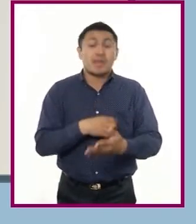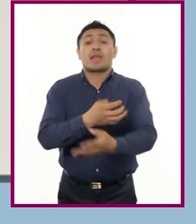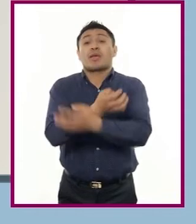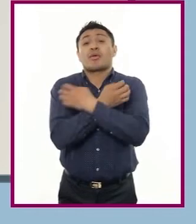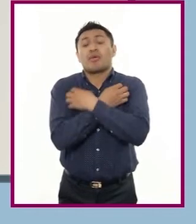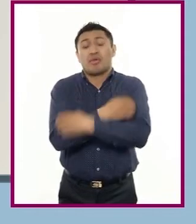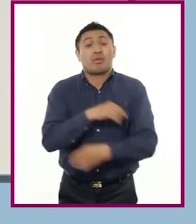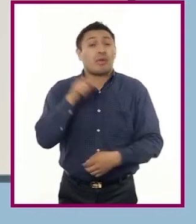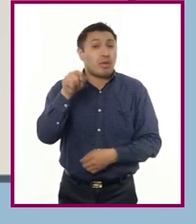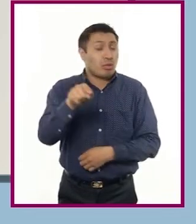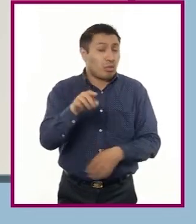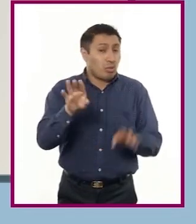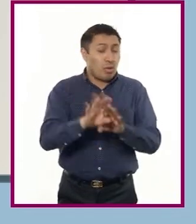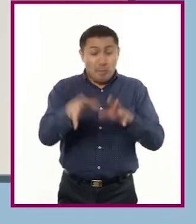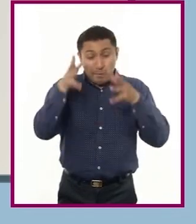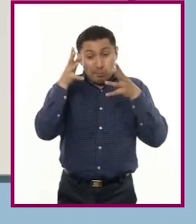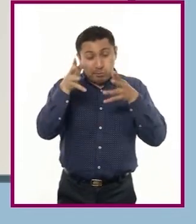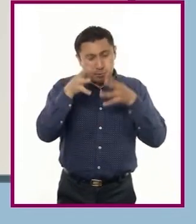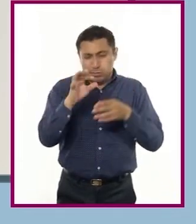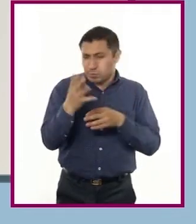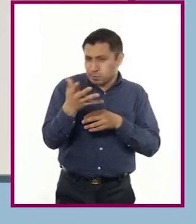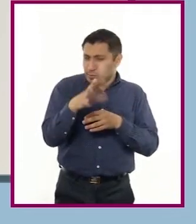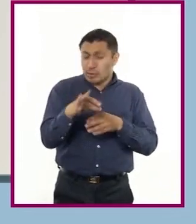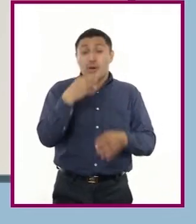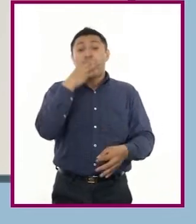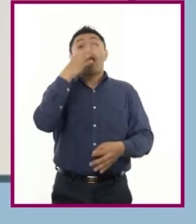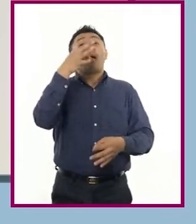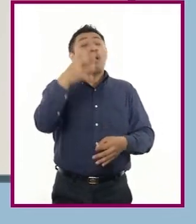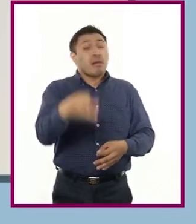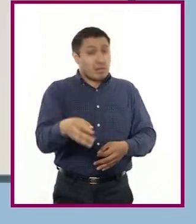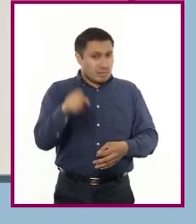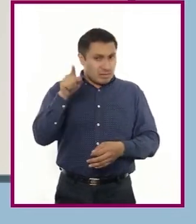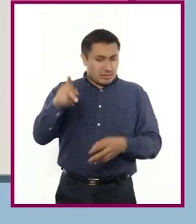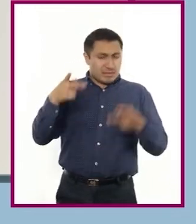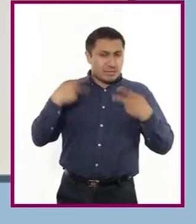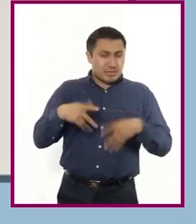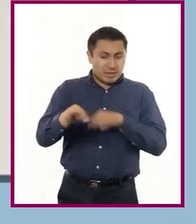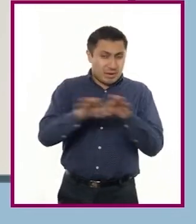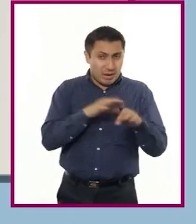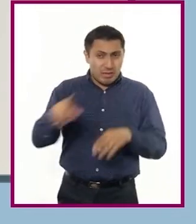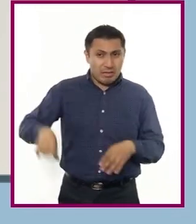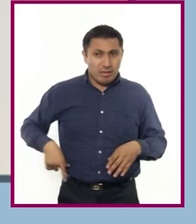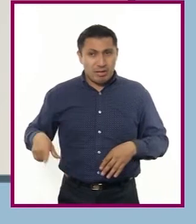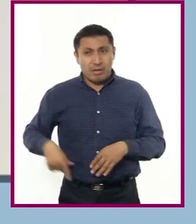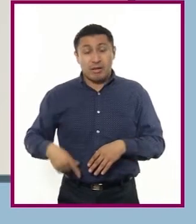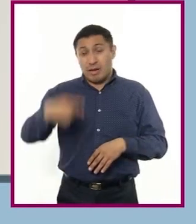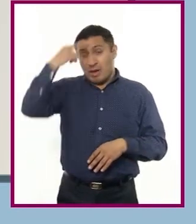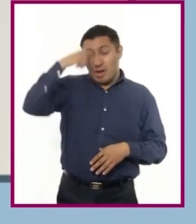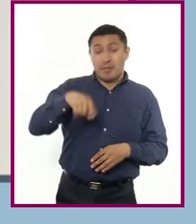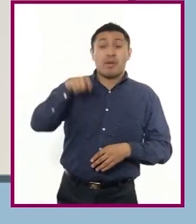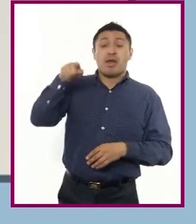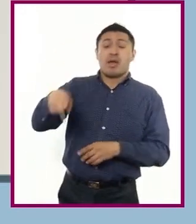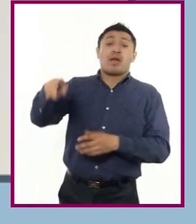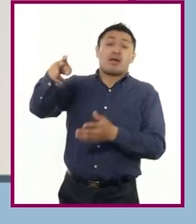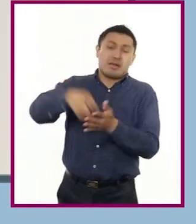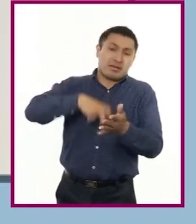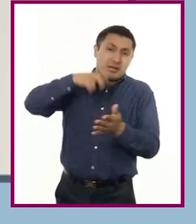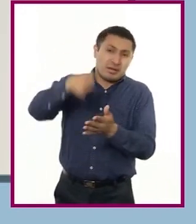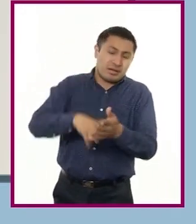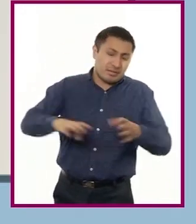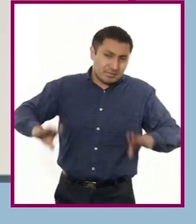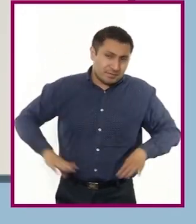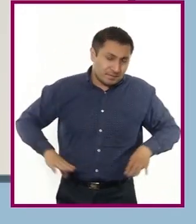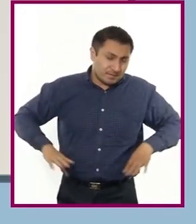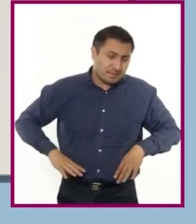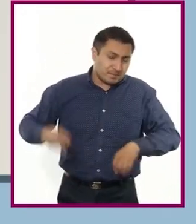Es una llamada de atención o una advertencia que se le hace al servidor o a la servidora pública para invitarlo a corregir su conducta o